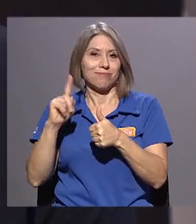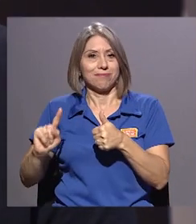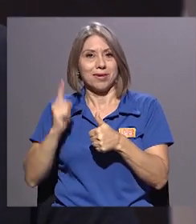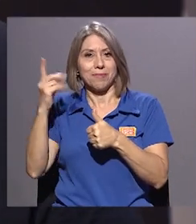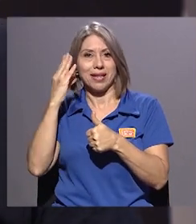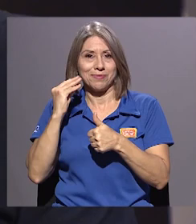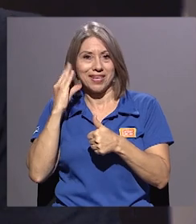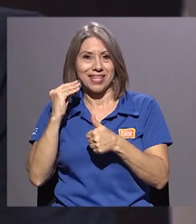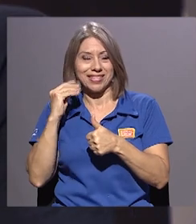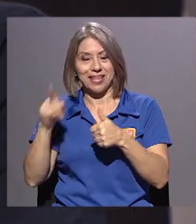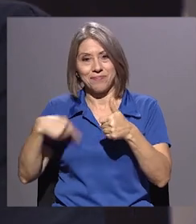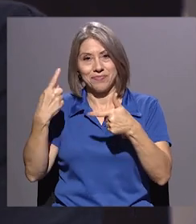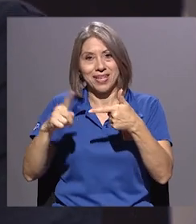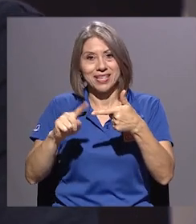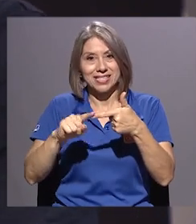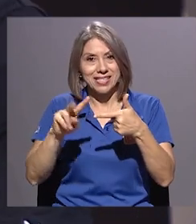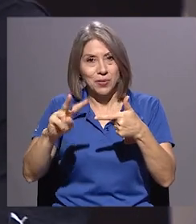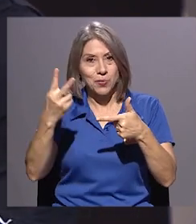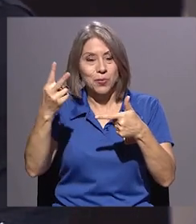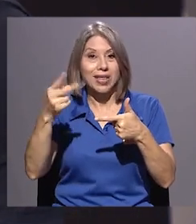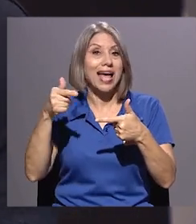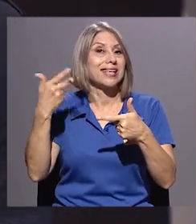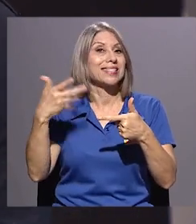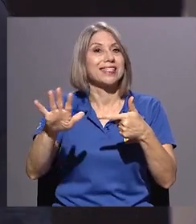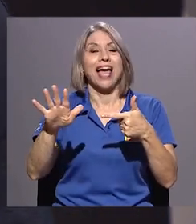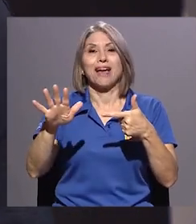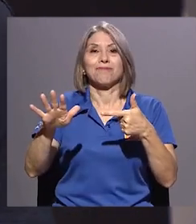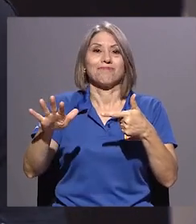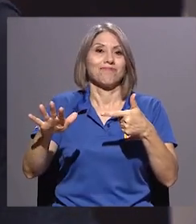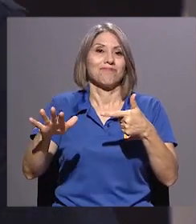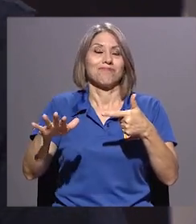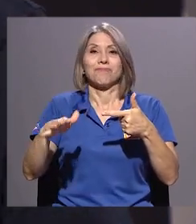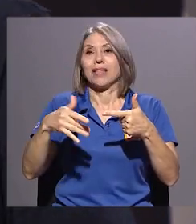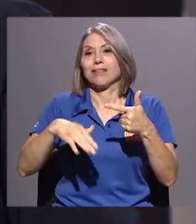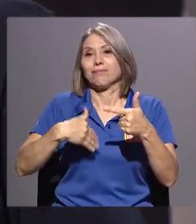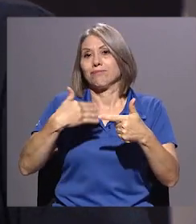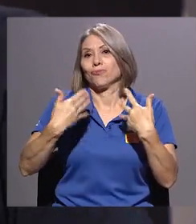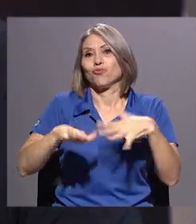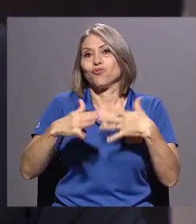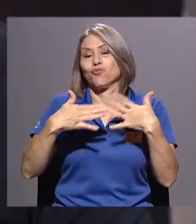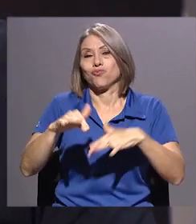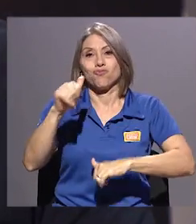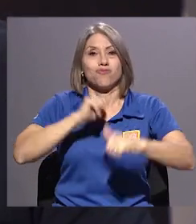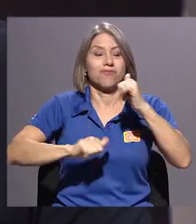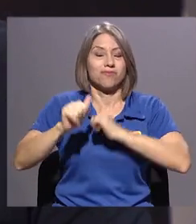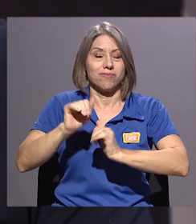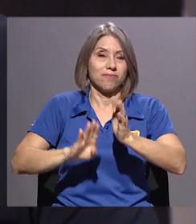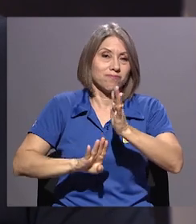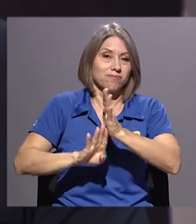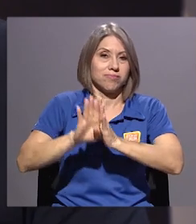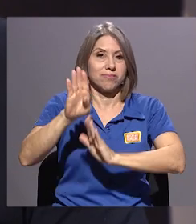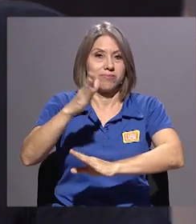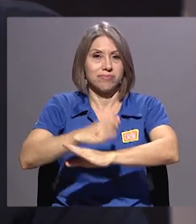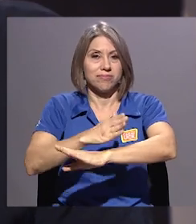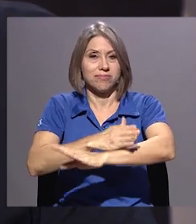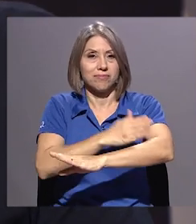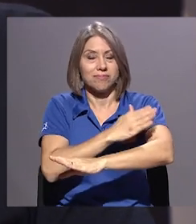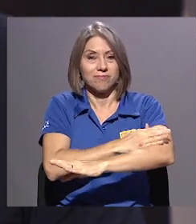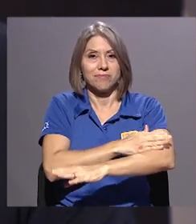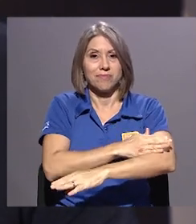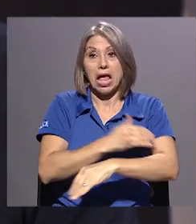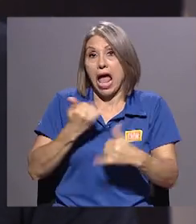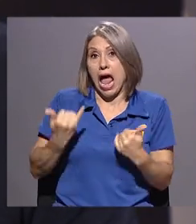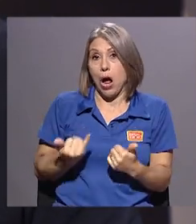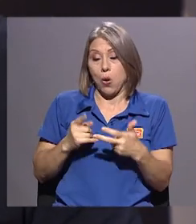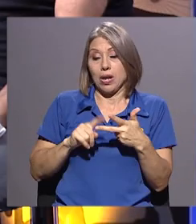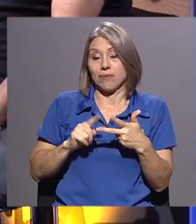como te decía, el texto resonó de una manera que para mí lo hizo crecer. Eso lo dirá la gente. Y para esta también. Yo siento que va en